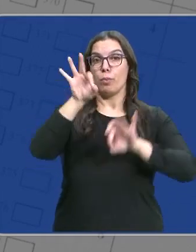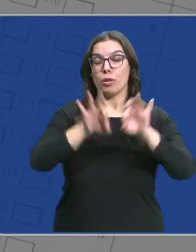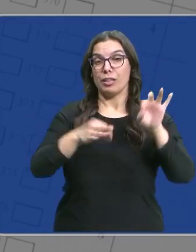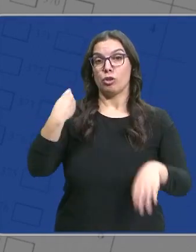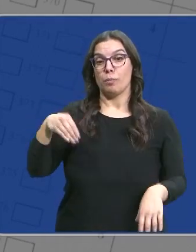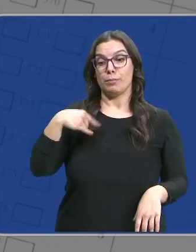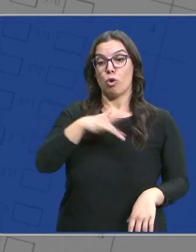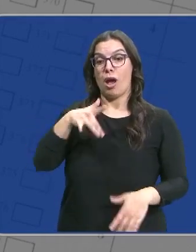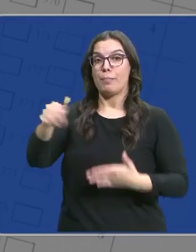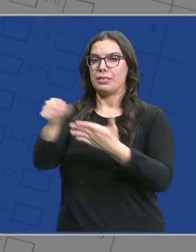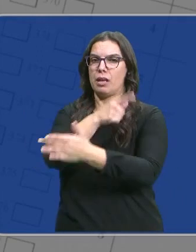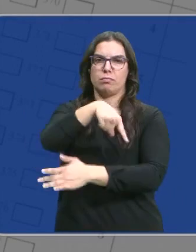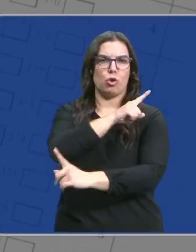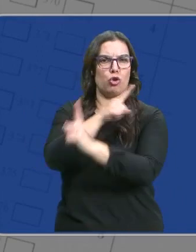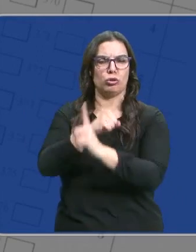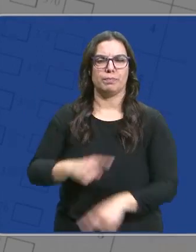concepción de la amnistía.